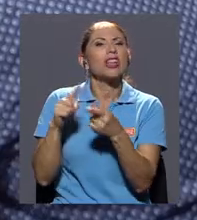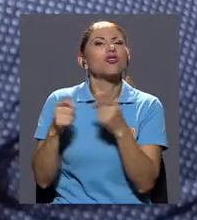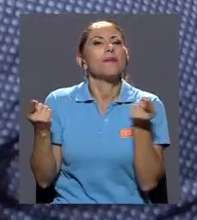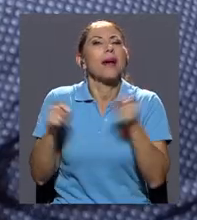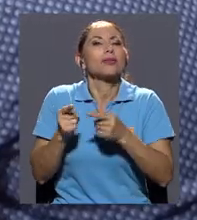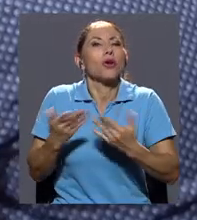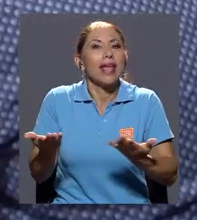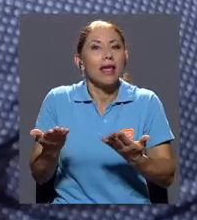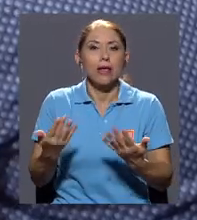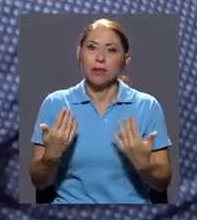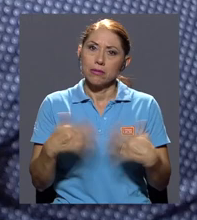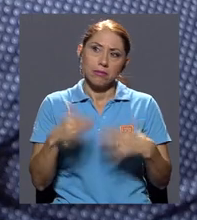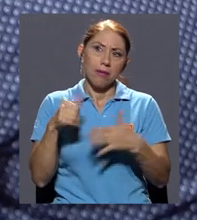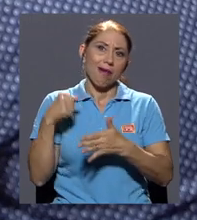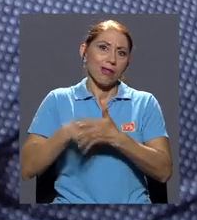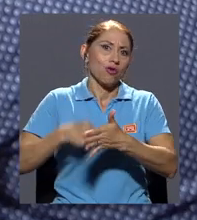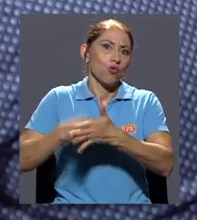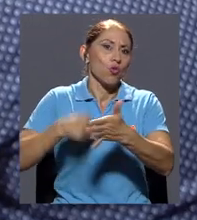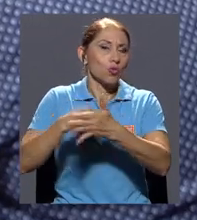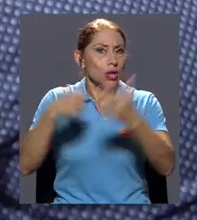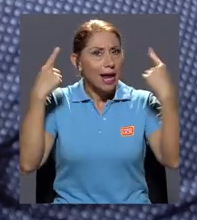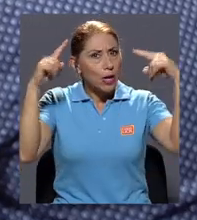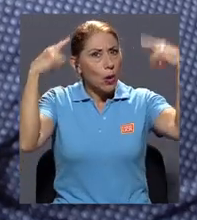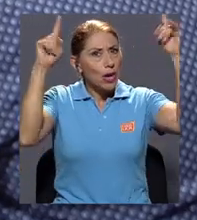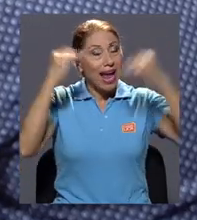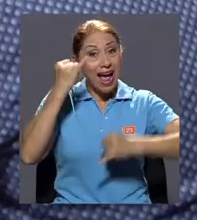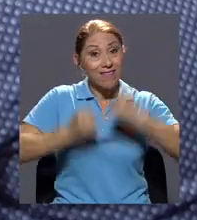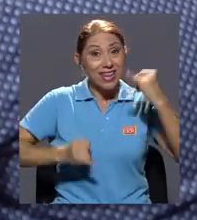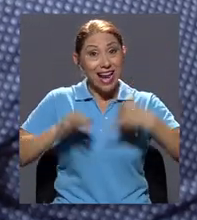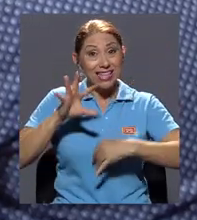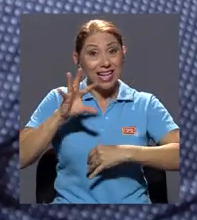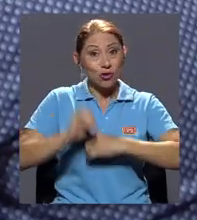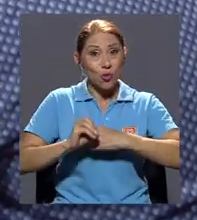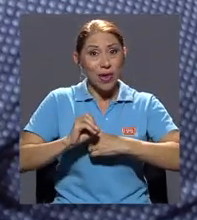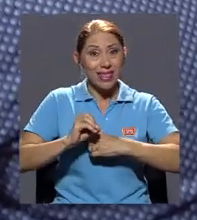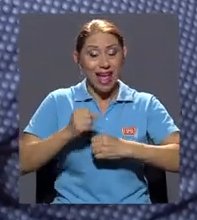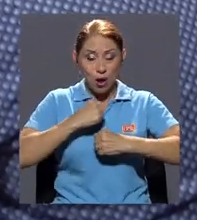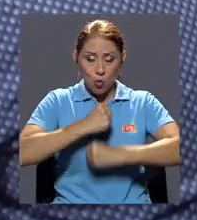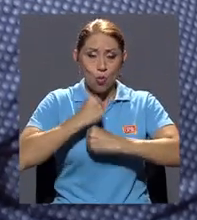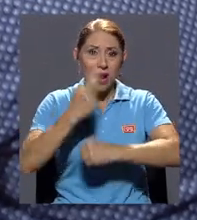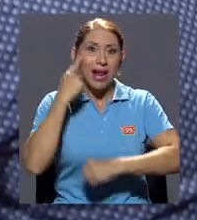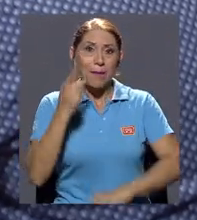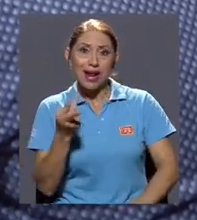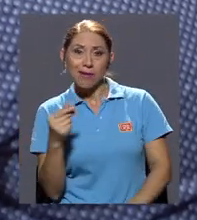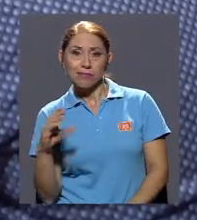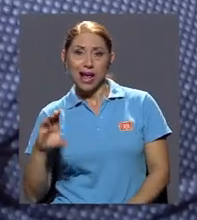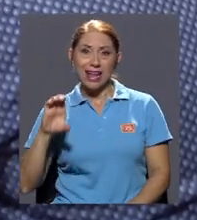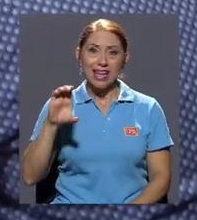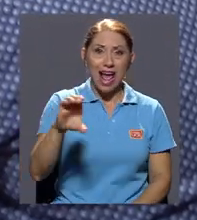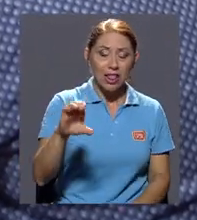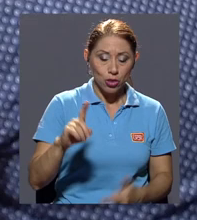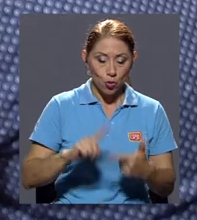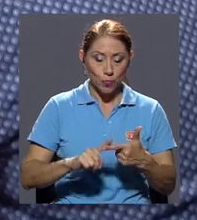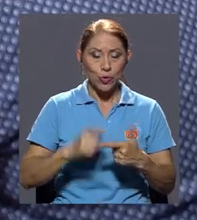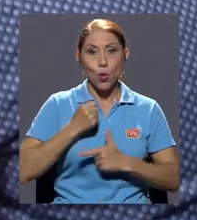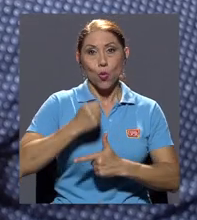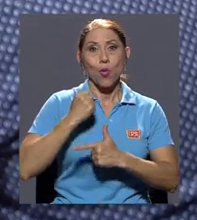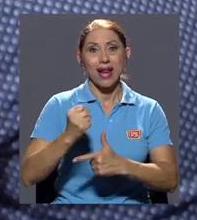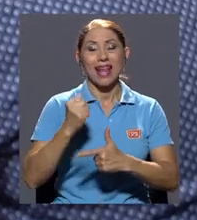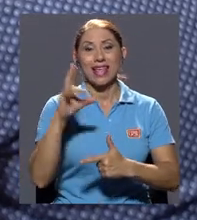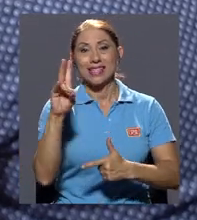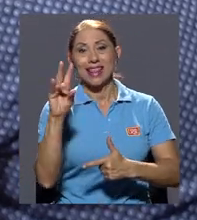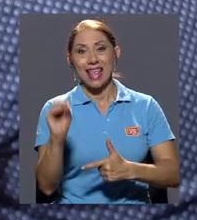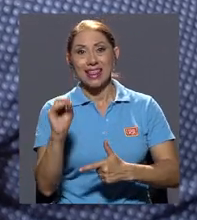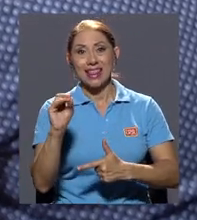una lucha heroica, como a finales de los 50 la huelga del aguinaldo, como en la década de los 70 la zona sur de los